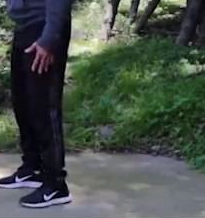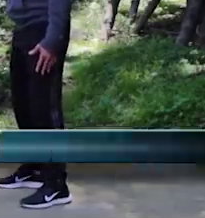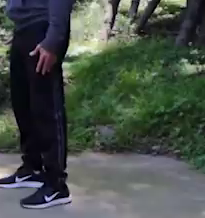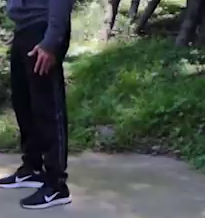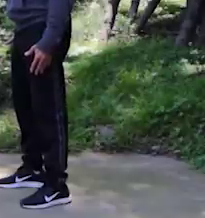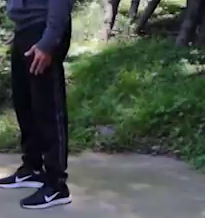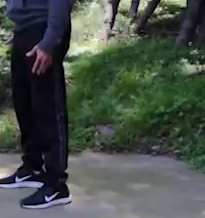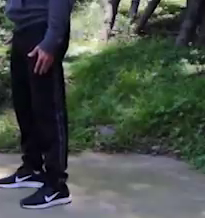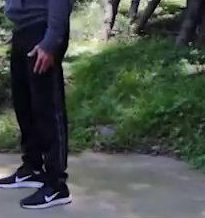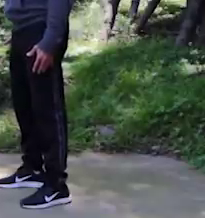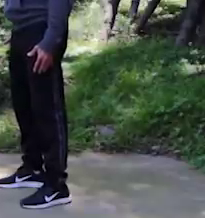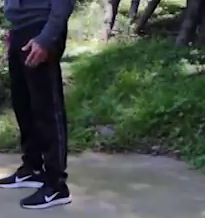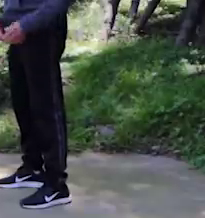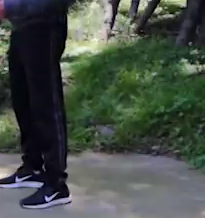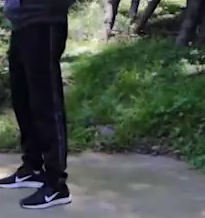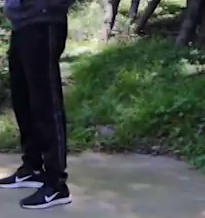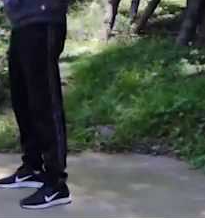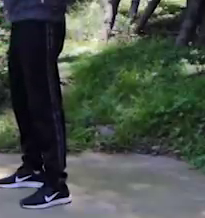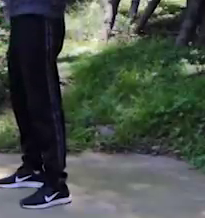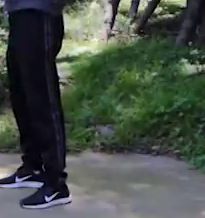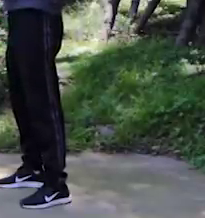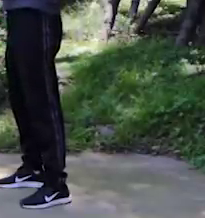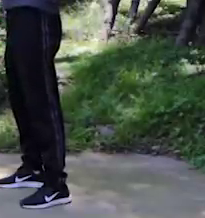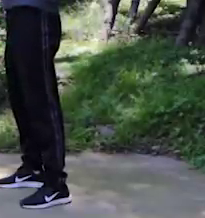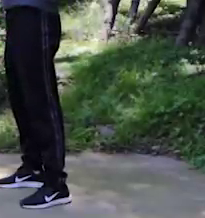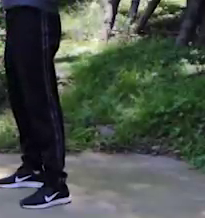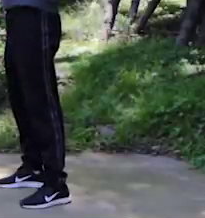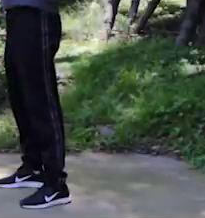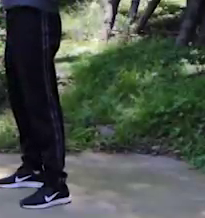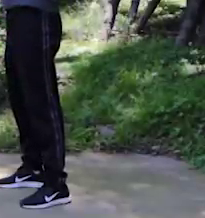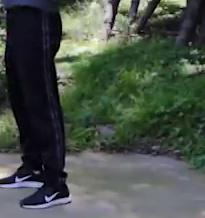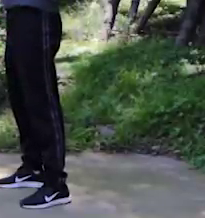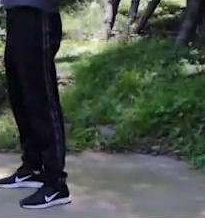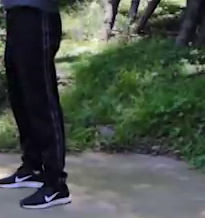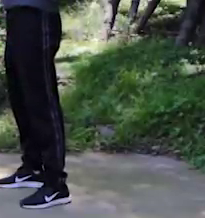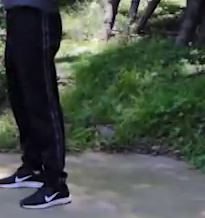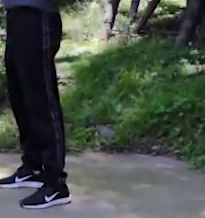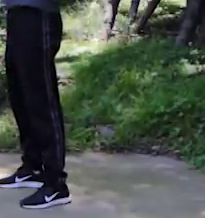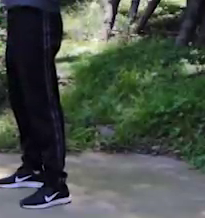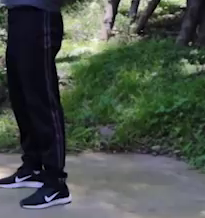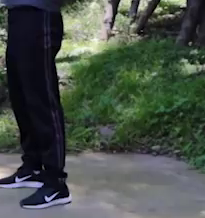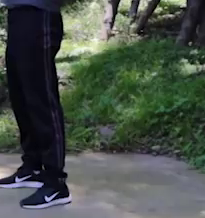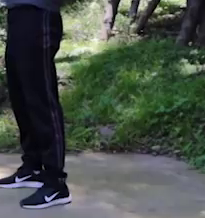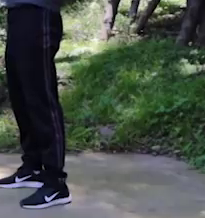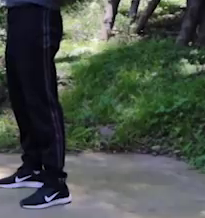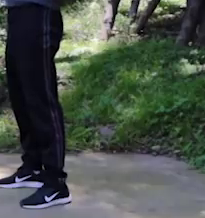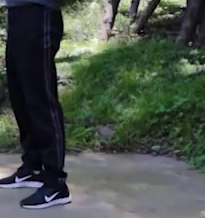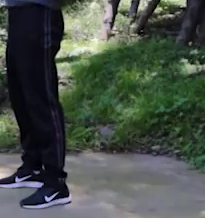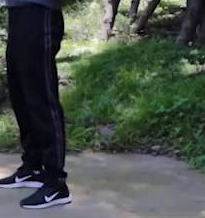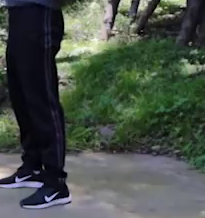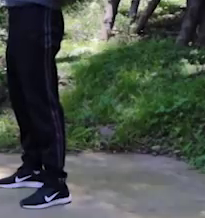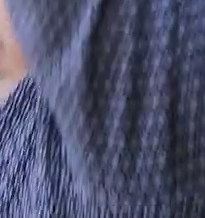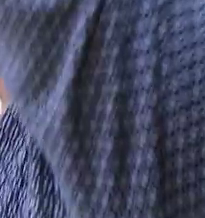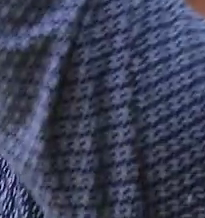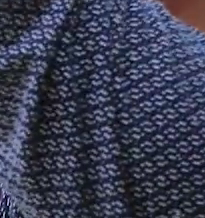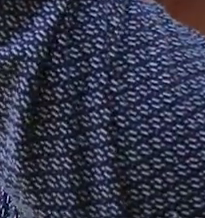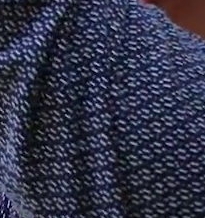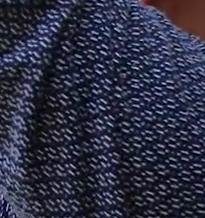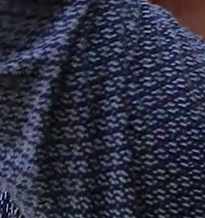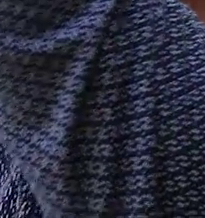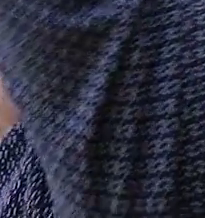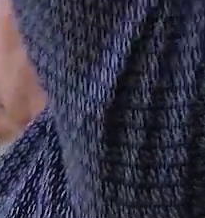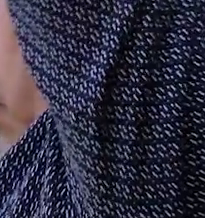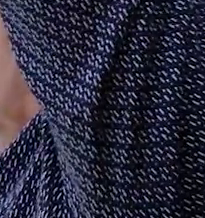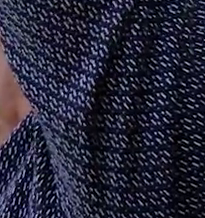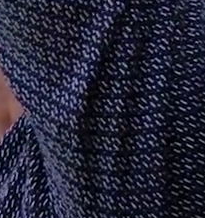parar derechos. Vamos a elevar los brazos, nos vamos a llevar las manos atrás de la nuca. Y vamos a hacerle una extensión, como si